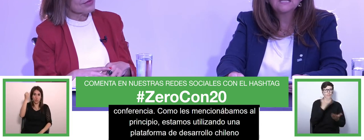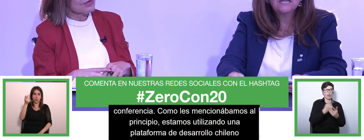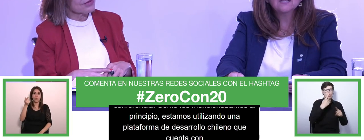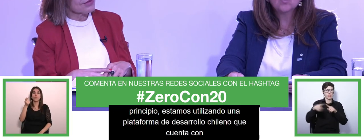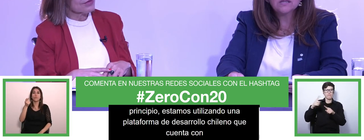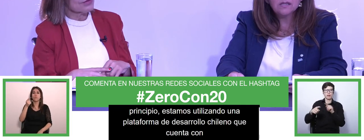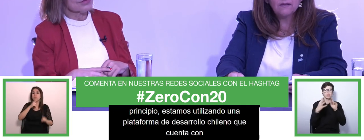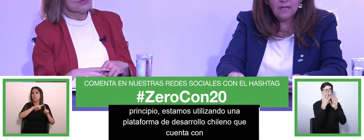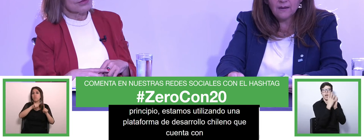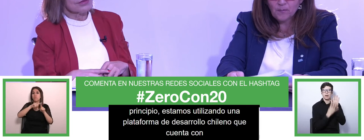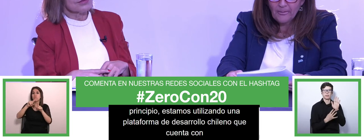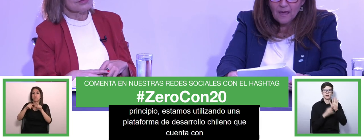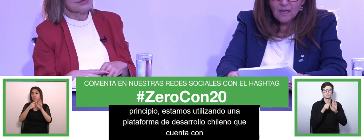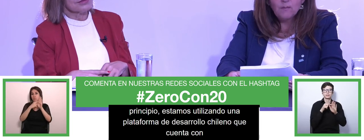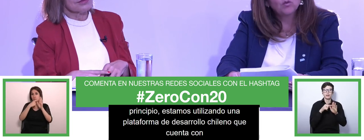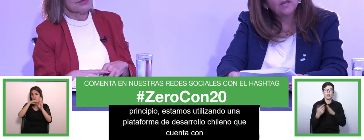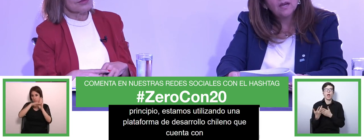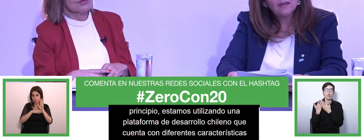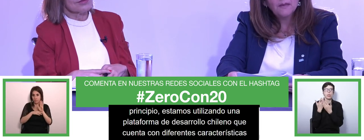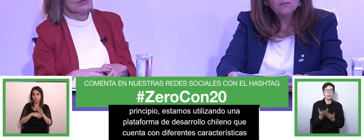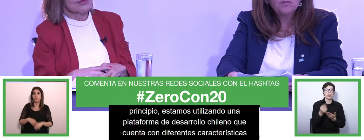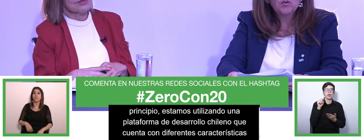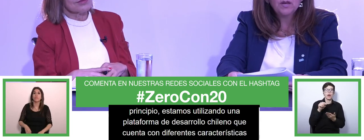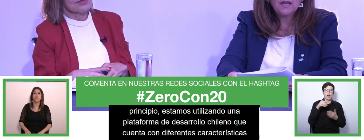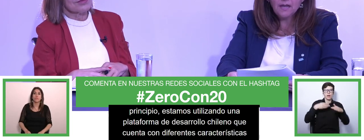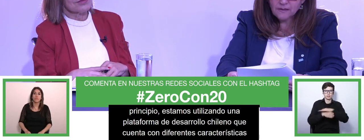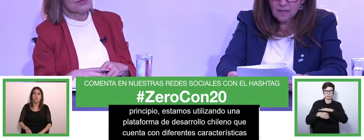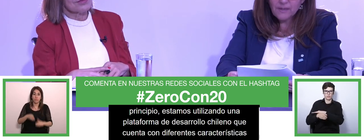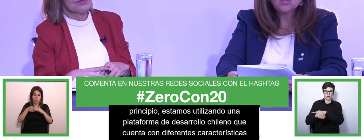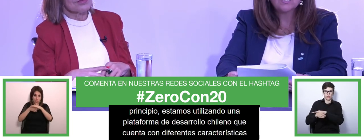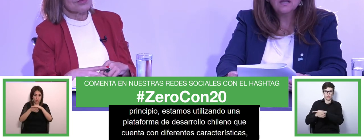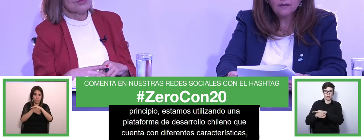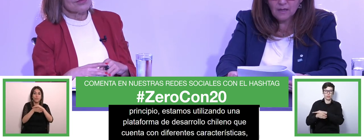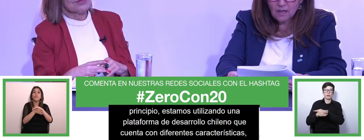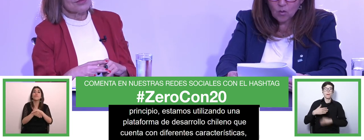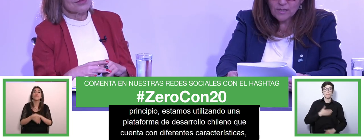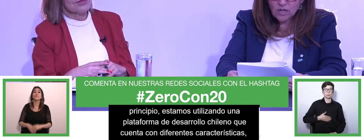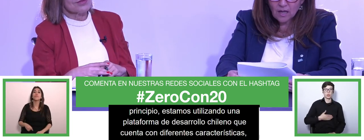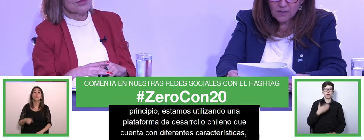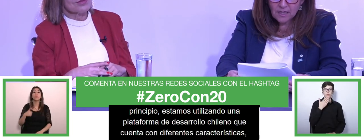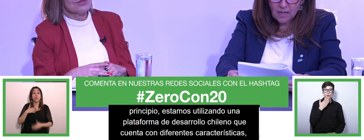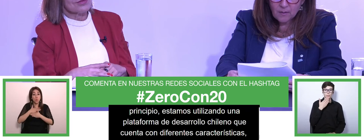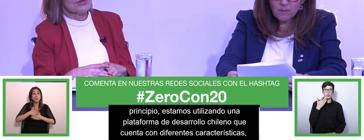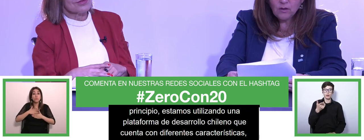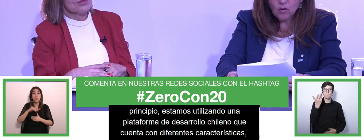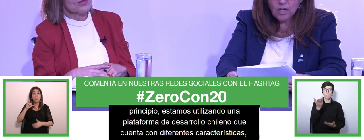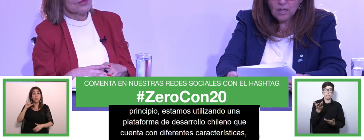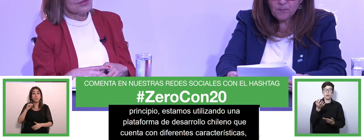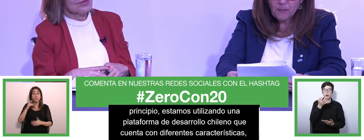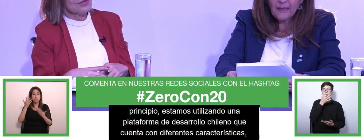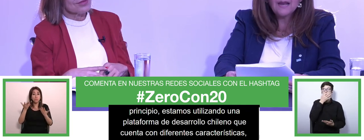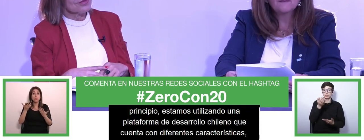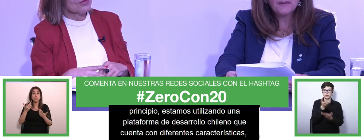facilitan su accesibilidad y me gustaría también poder darles mencionarles cuáles son estas facilidades primero